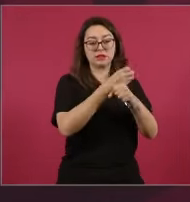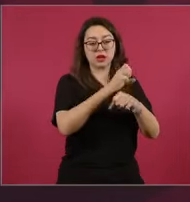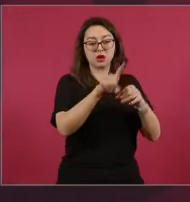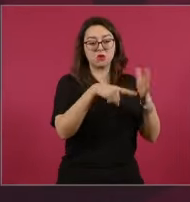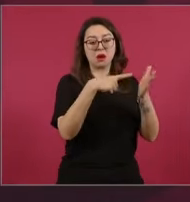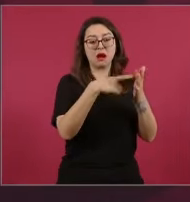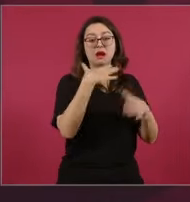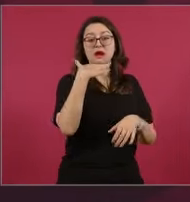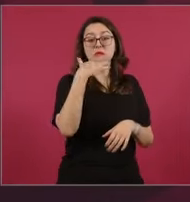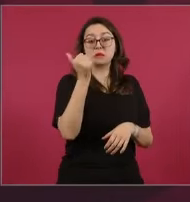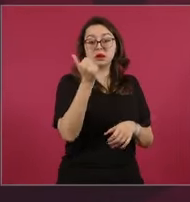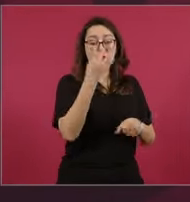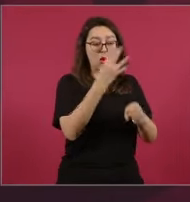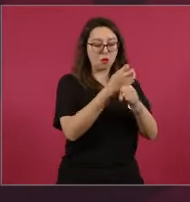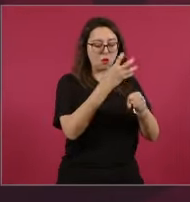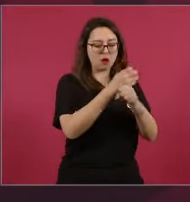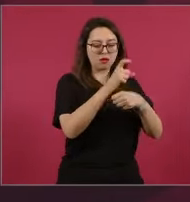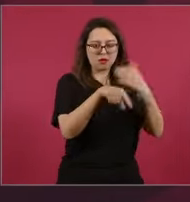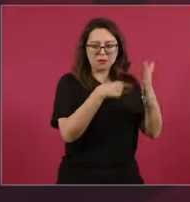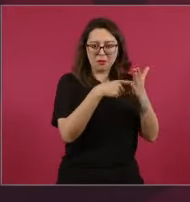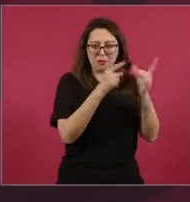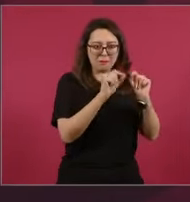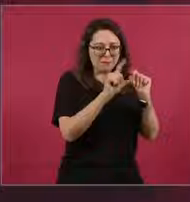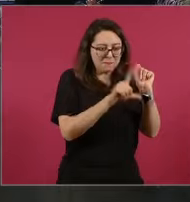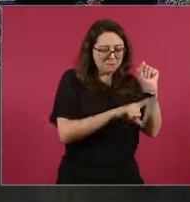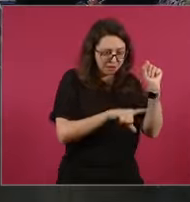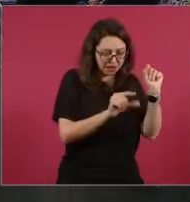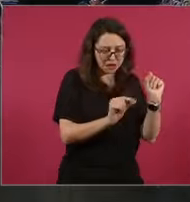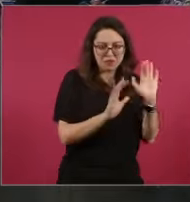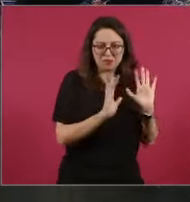Bueno, en ese mismo sexenio